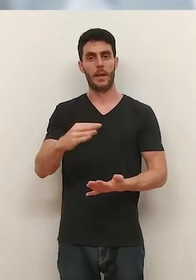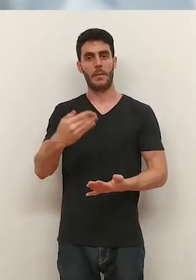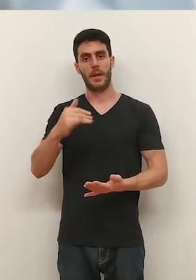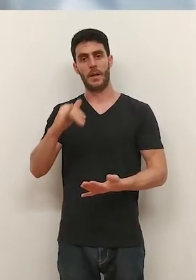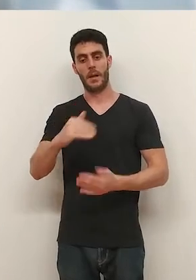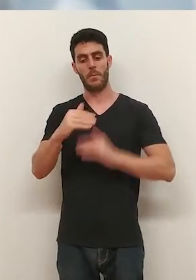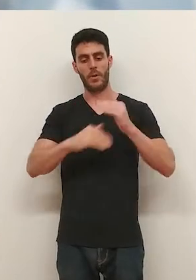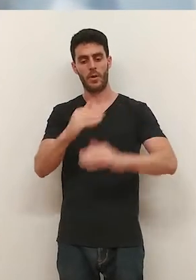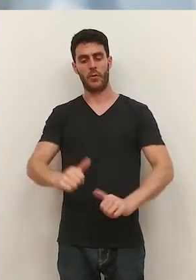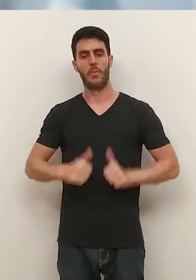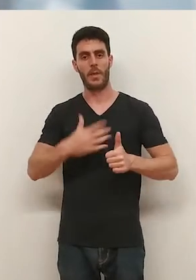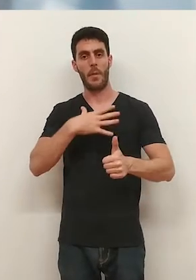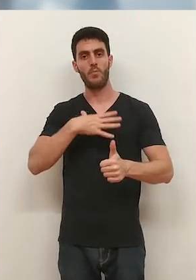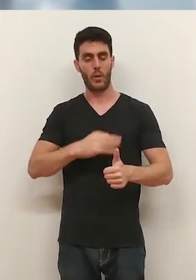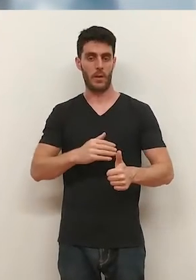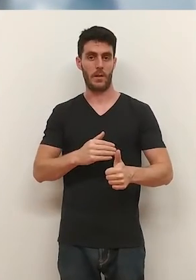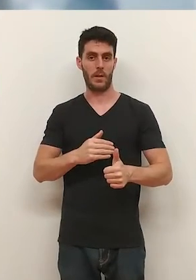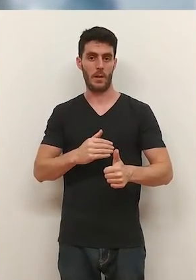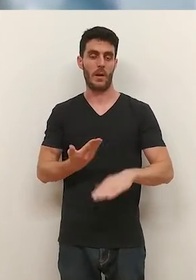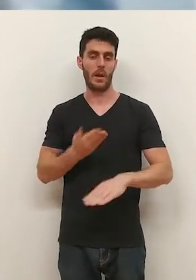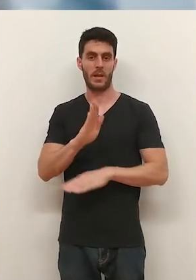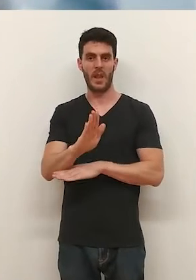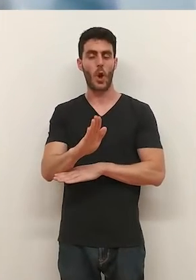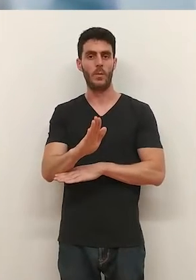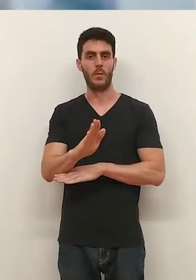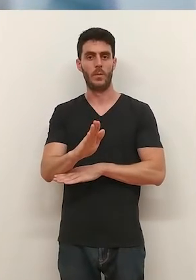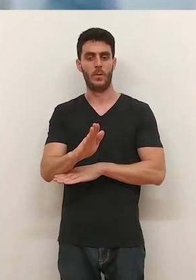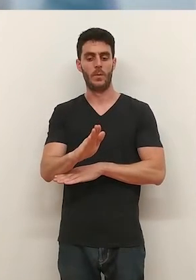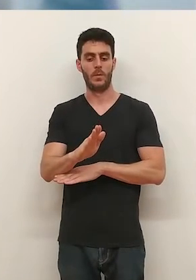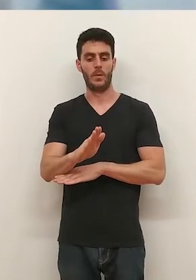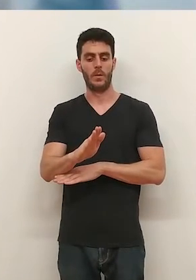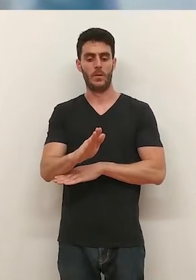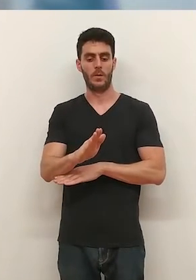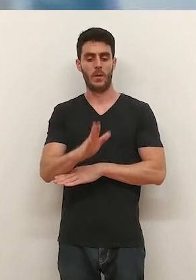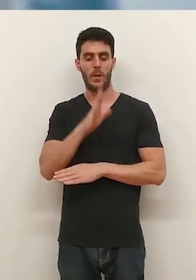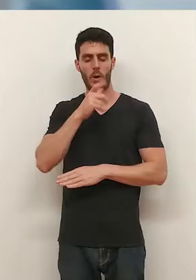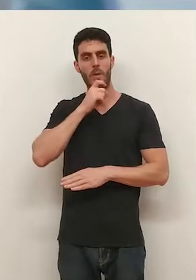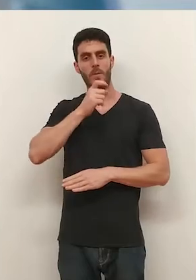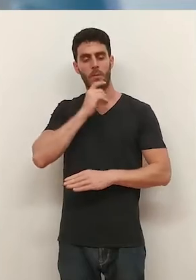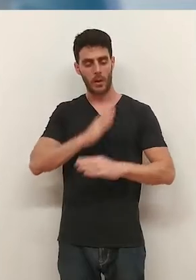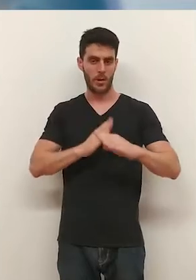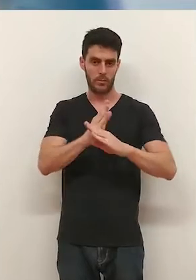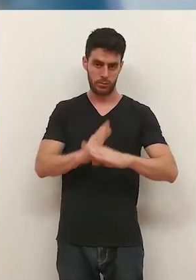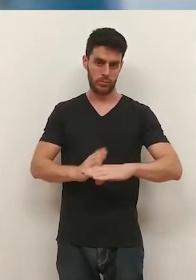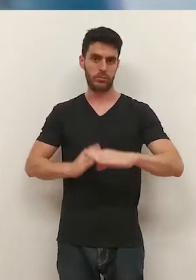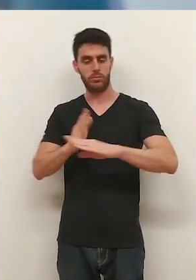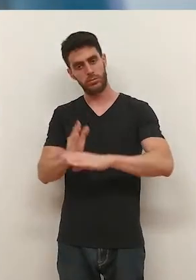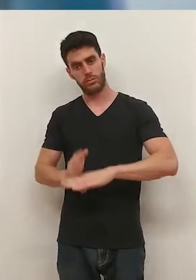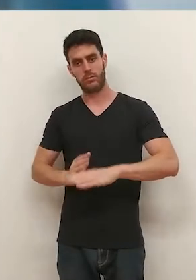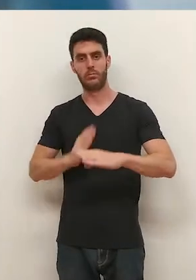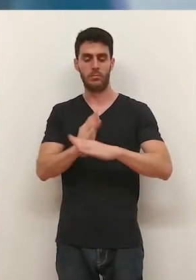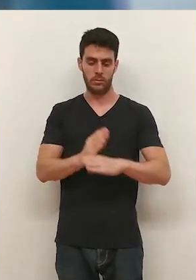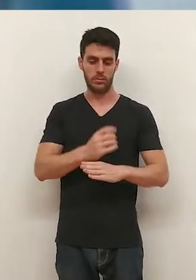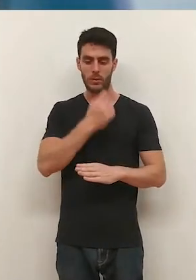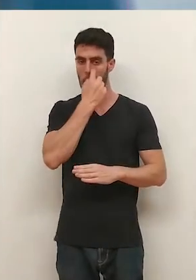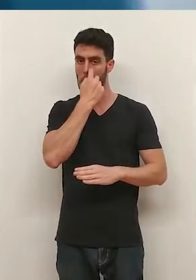LGTBI pueda empezar ese proceso de licitación después de dificultades, de poner